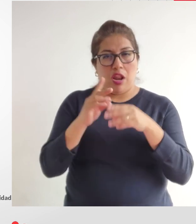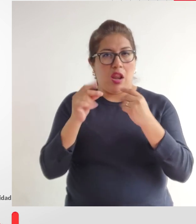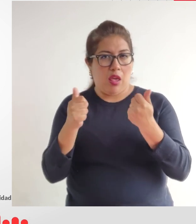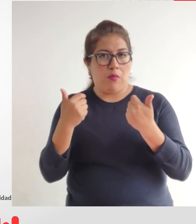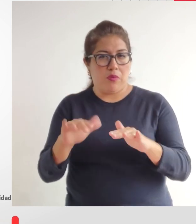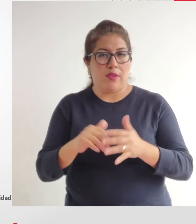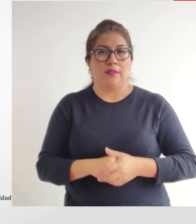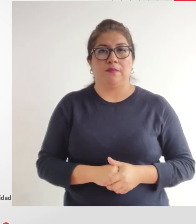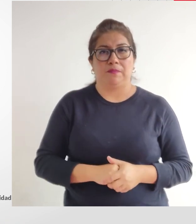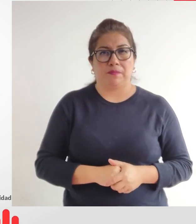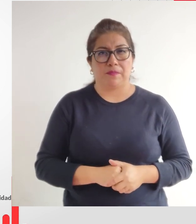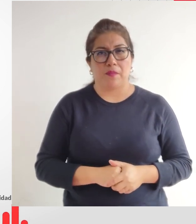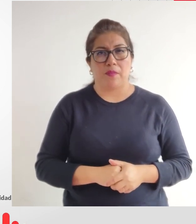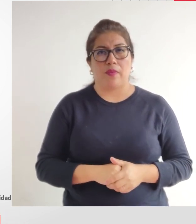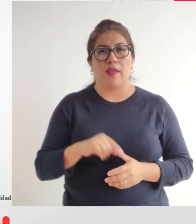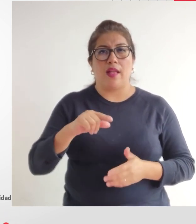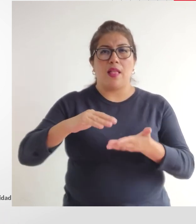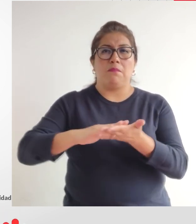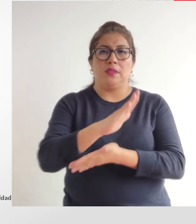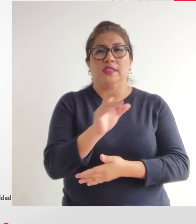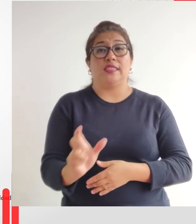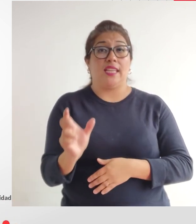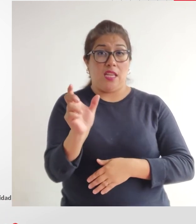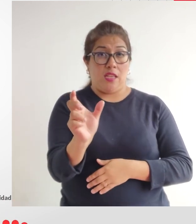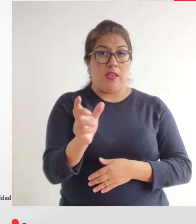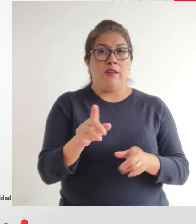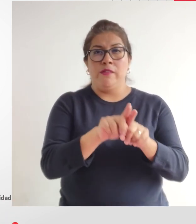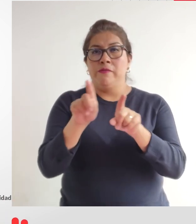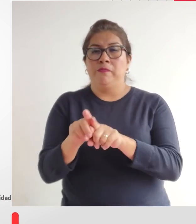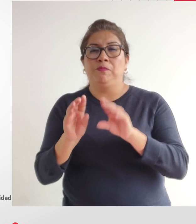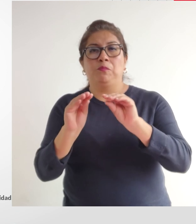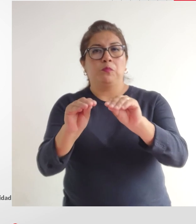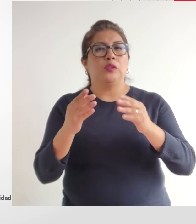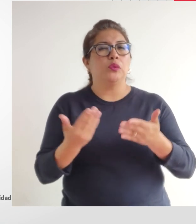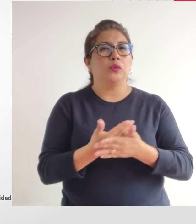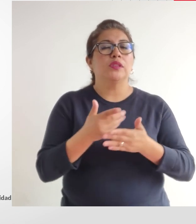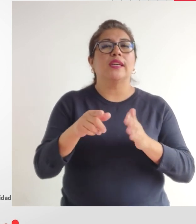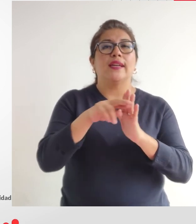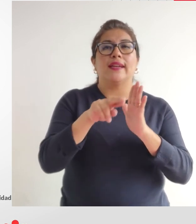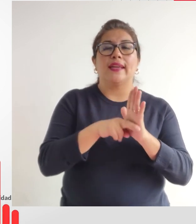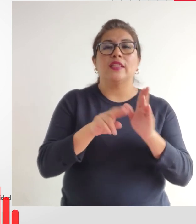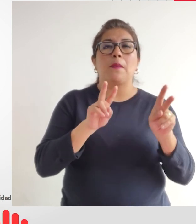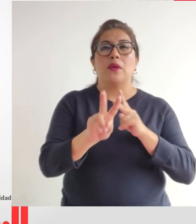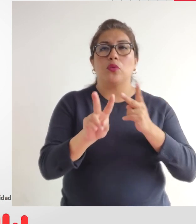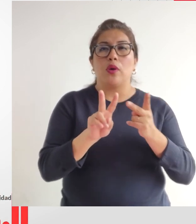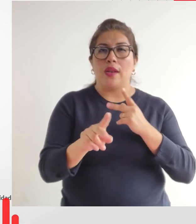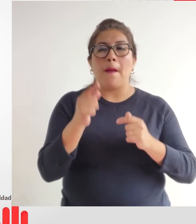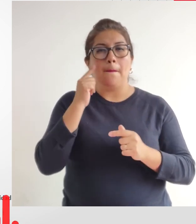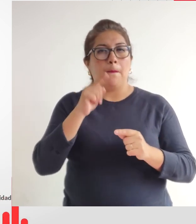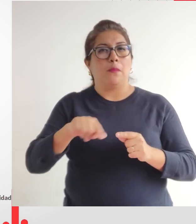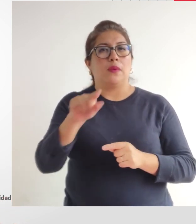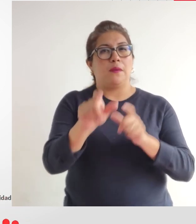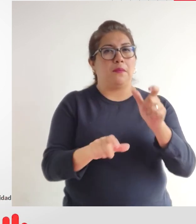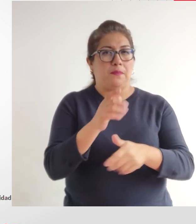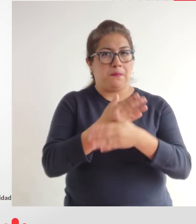de desconcentración de la emisión de los carnets pero también de la implementación de un registro virtual de personas